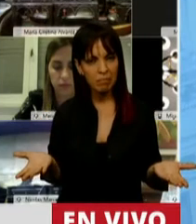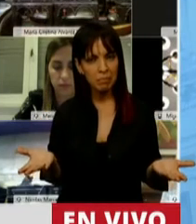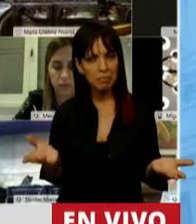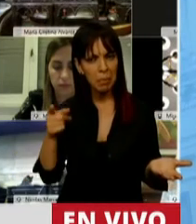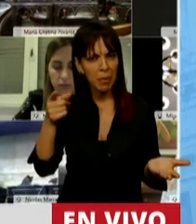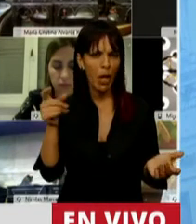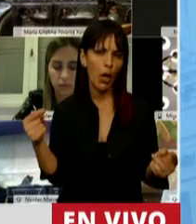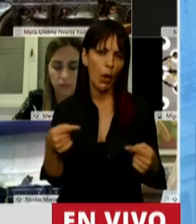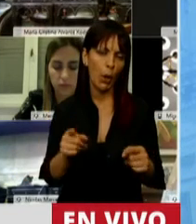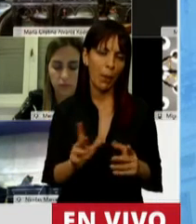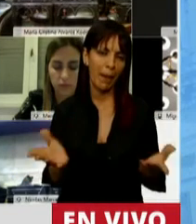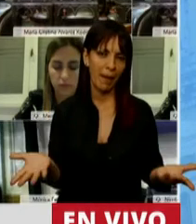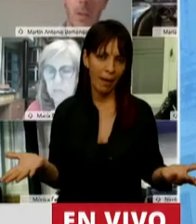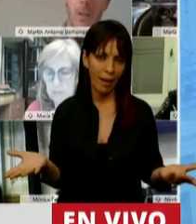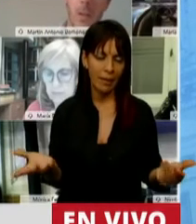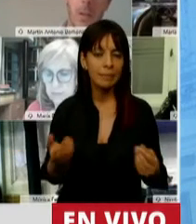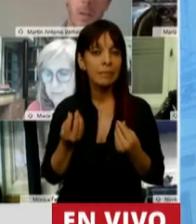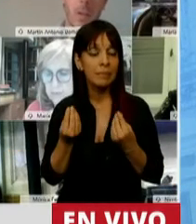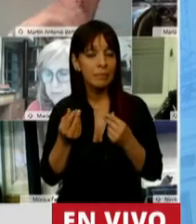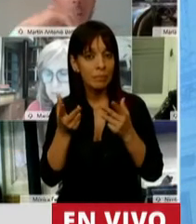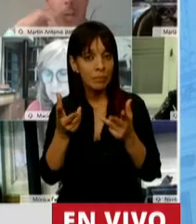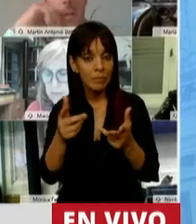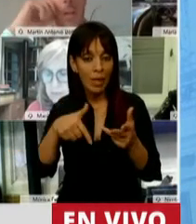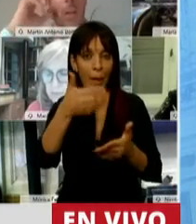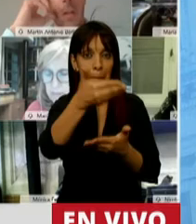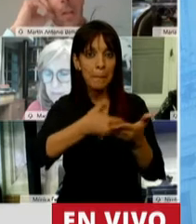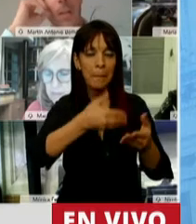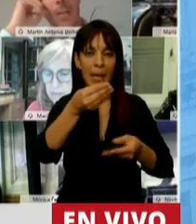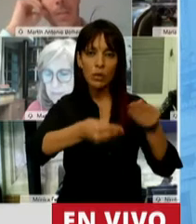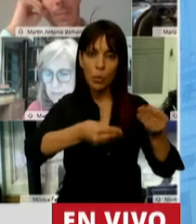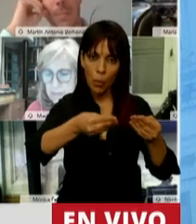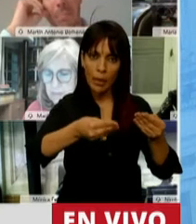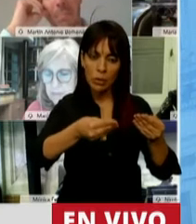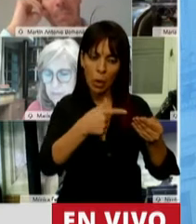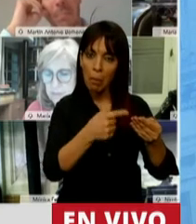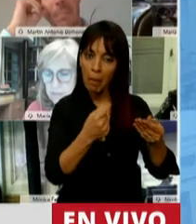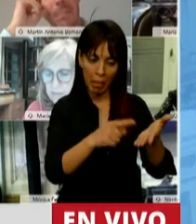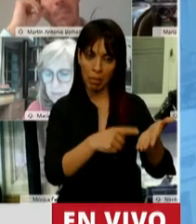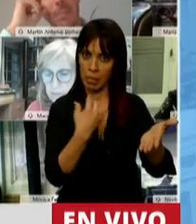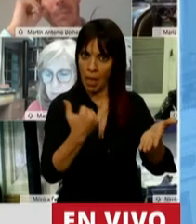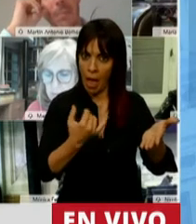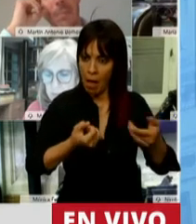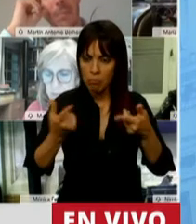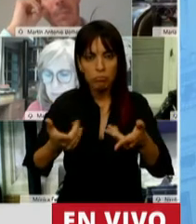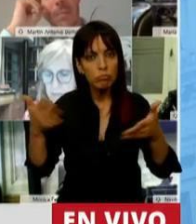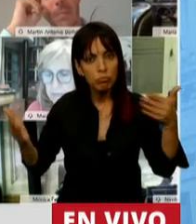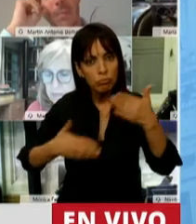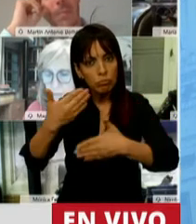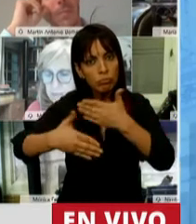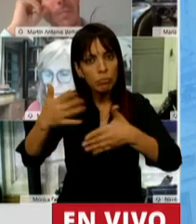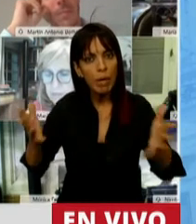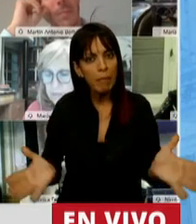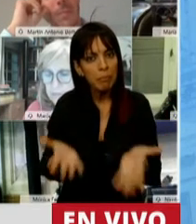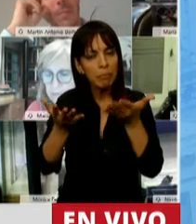corresponde. Y digo esto porque este presupuesto permite la recuperación económica con un esquema de